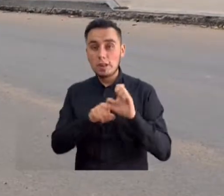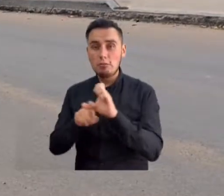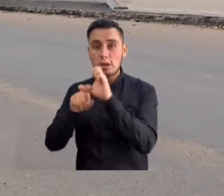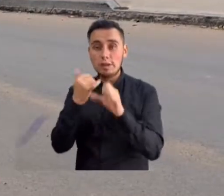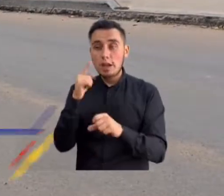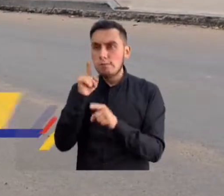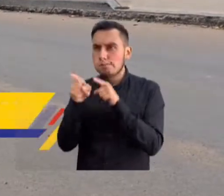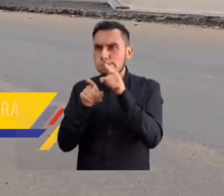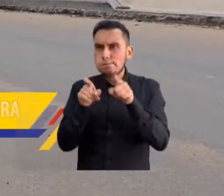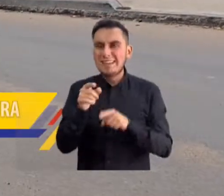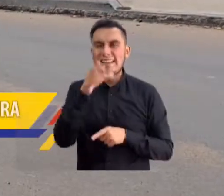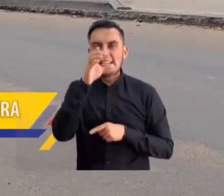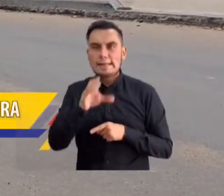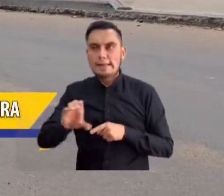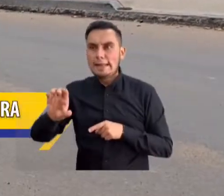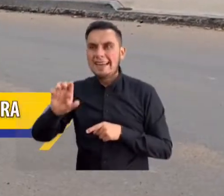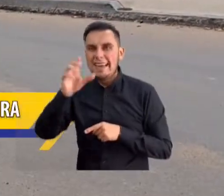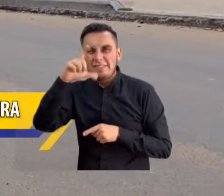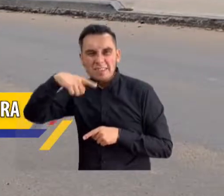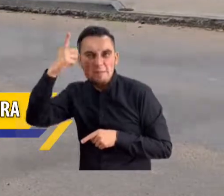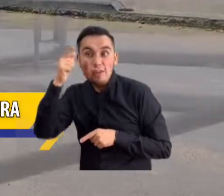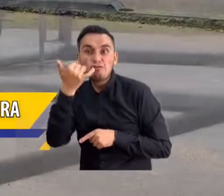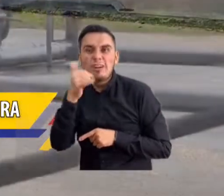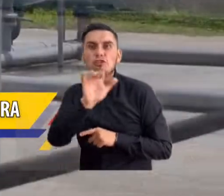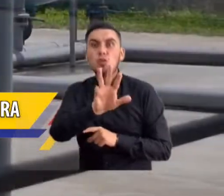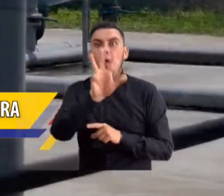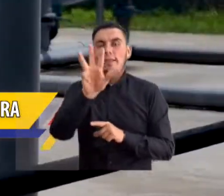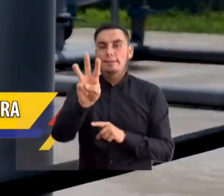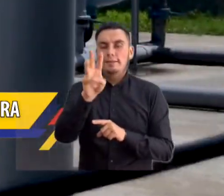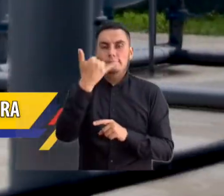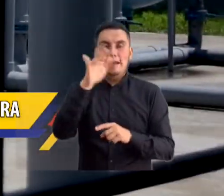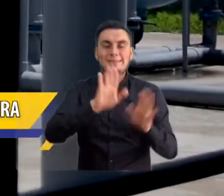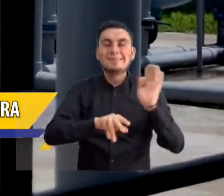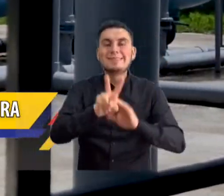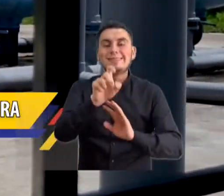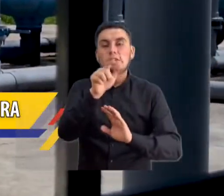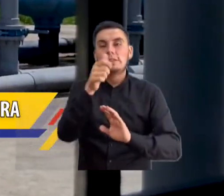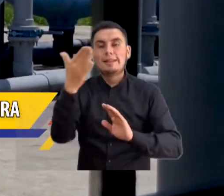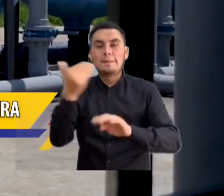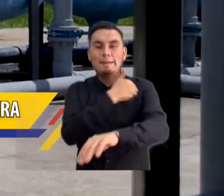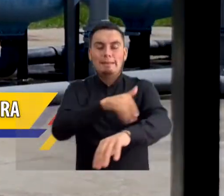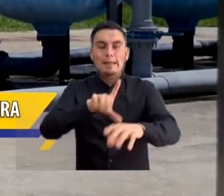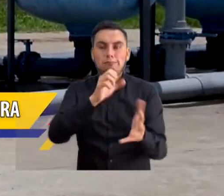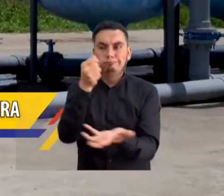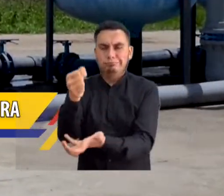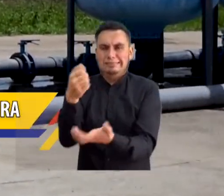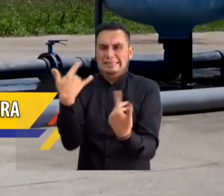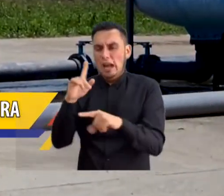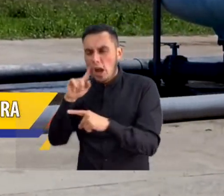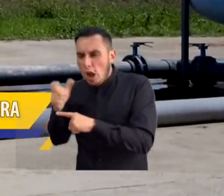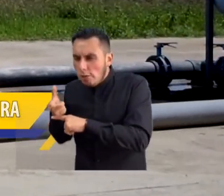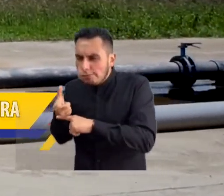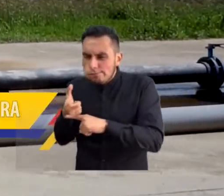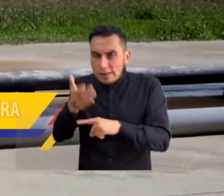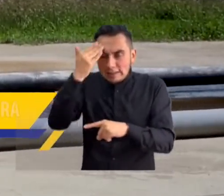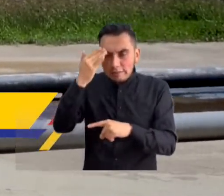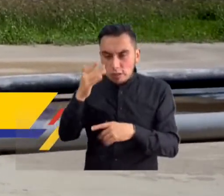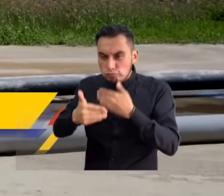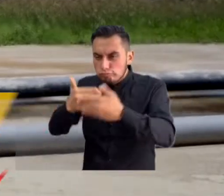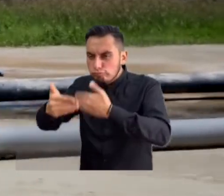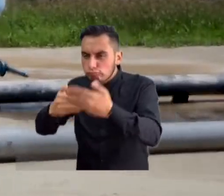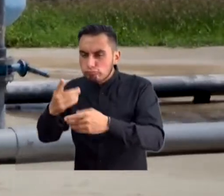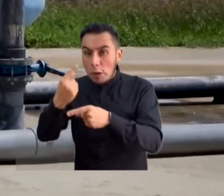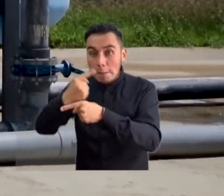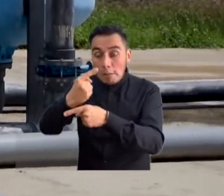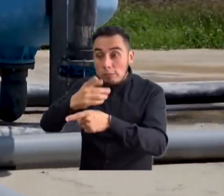Guajira se han detectado 53 elefantes blancos por más de 790 mil millones de pesos y el ente de control ha realizado seguimiento para lograr